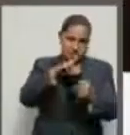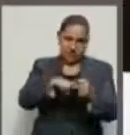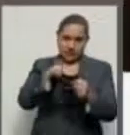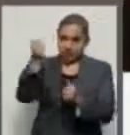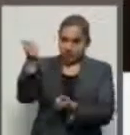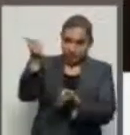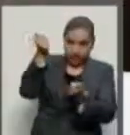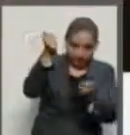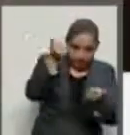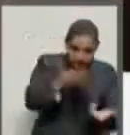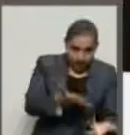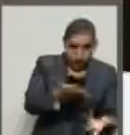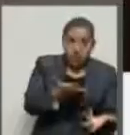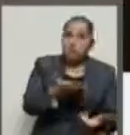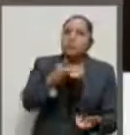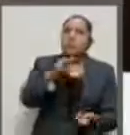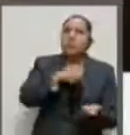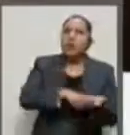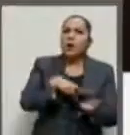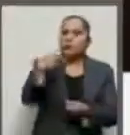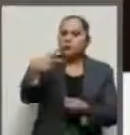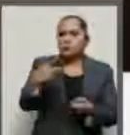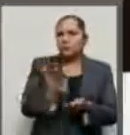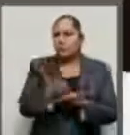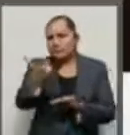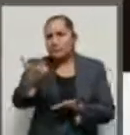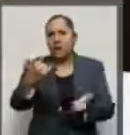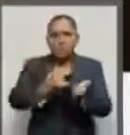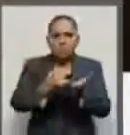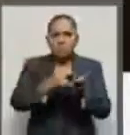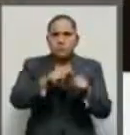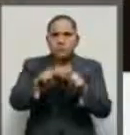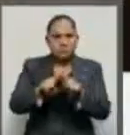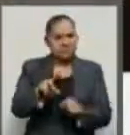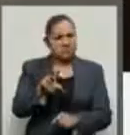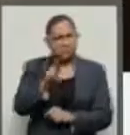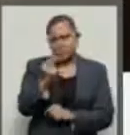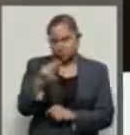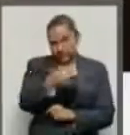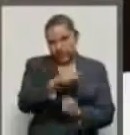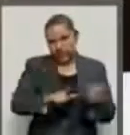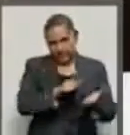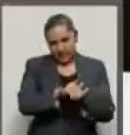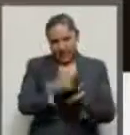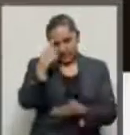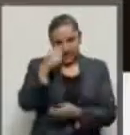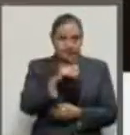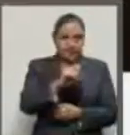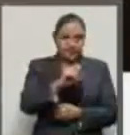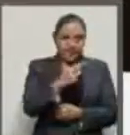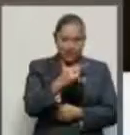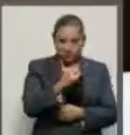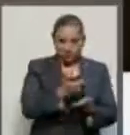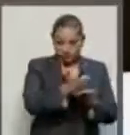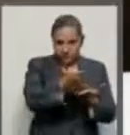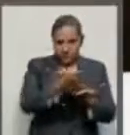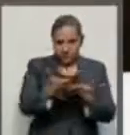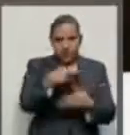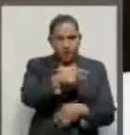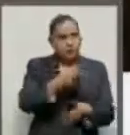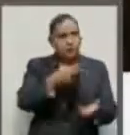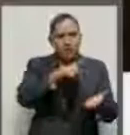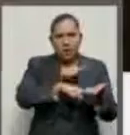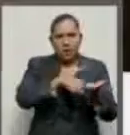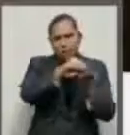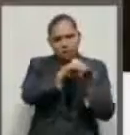del artículo 49 de la Ley Federal de los Derechos. Lo anterior, debido a que